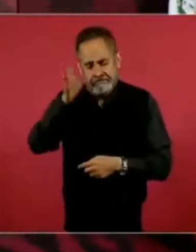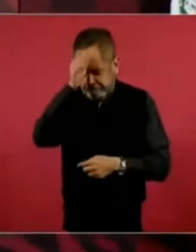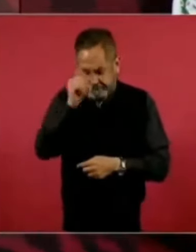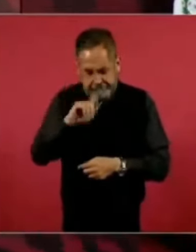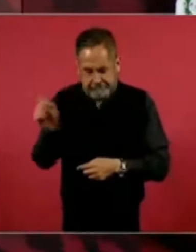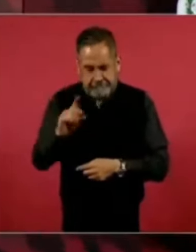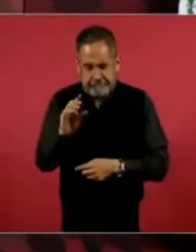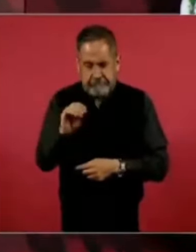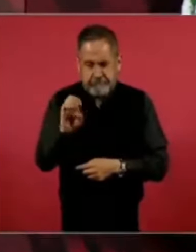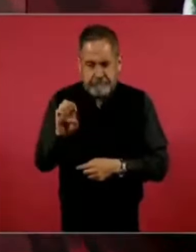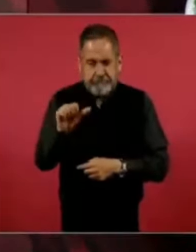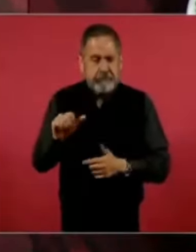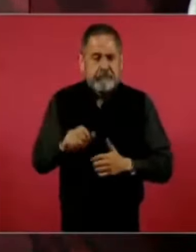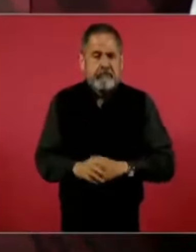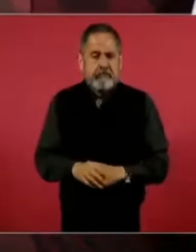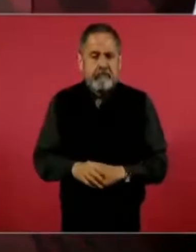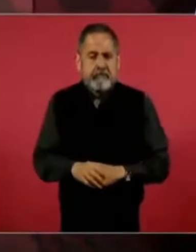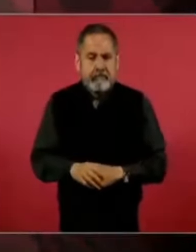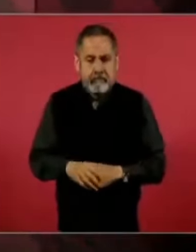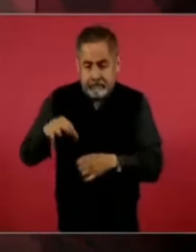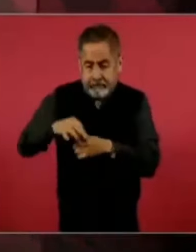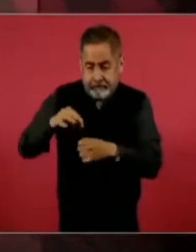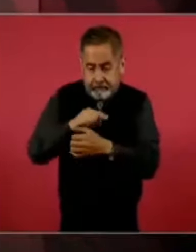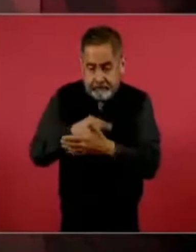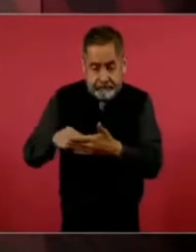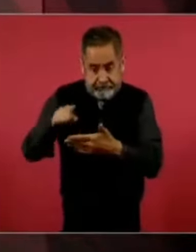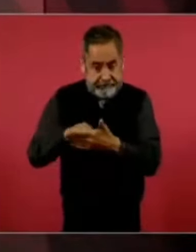Antes de conocer resultados,